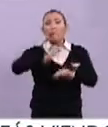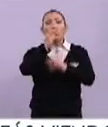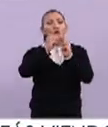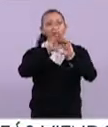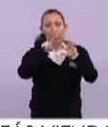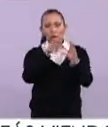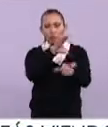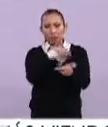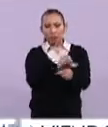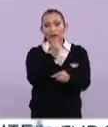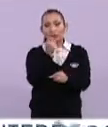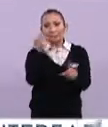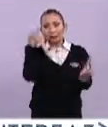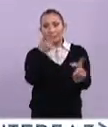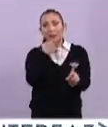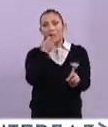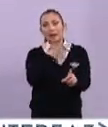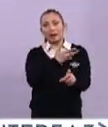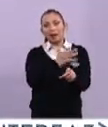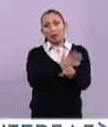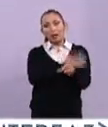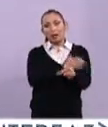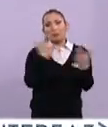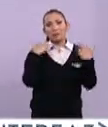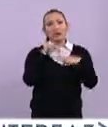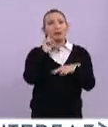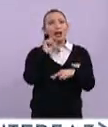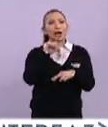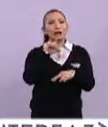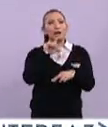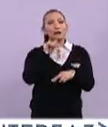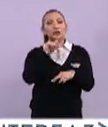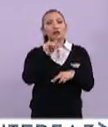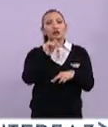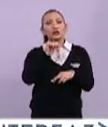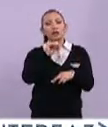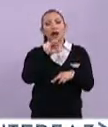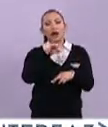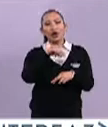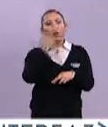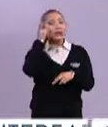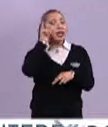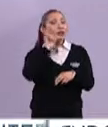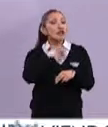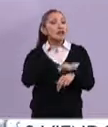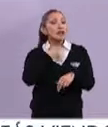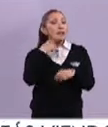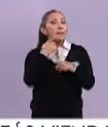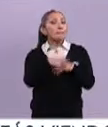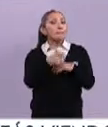¿Qué es la Secretaría de